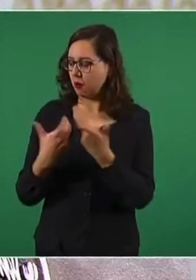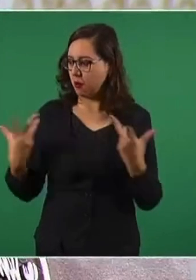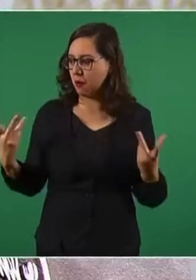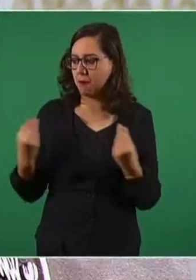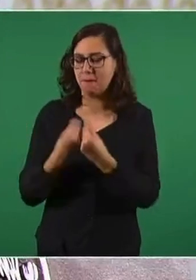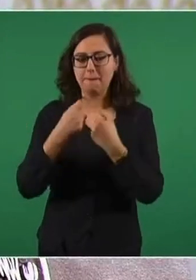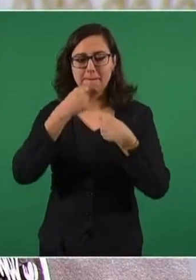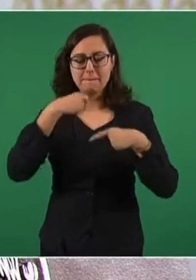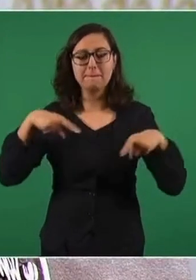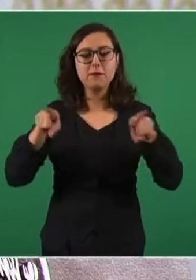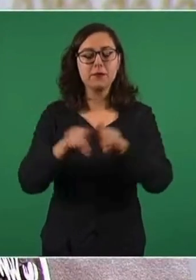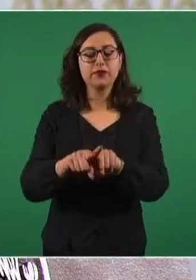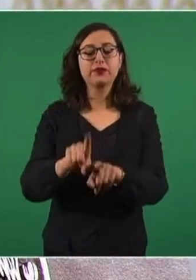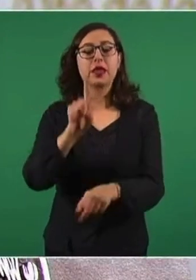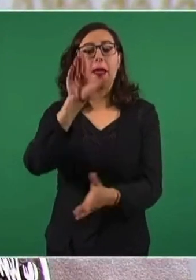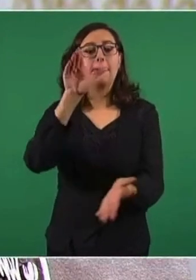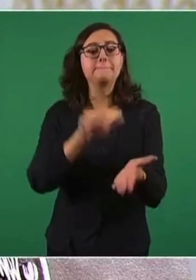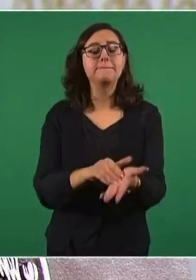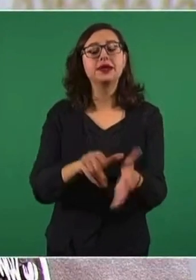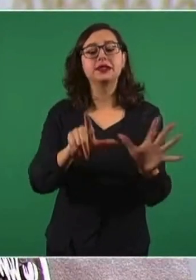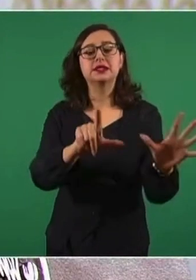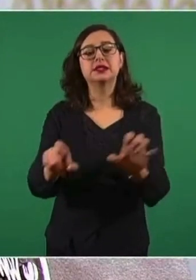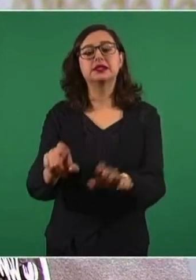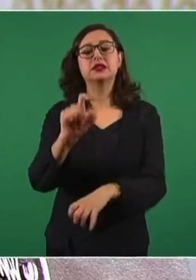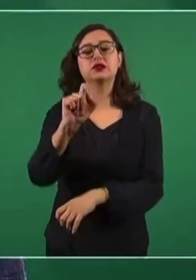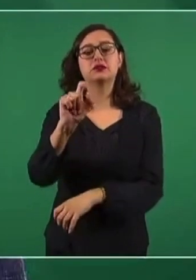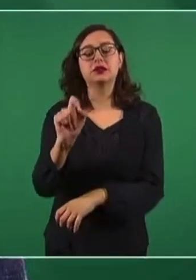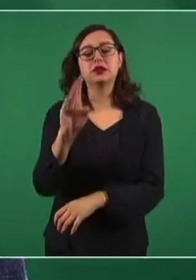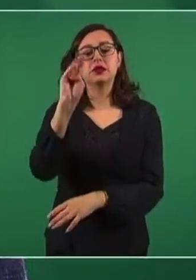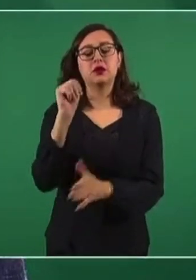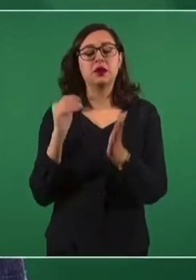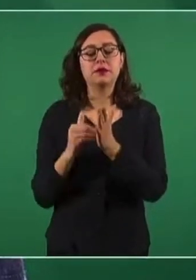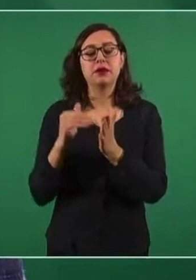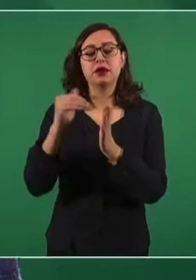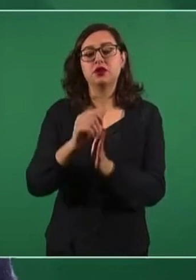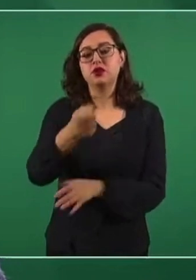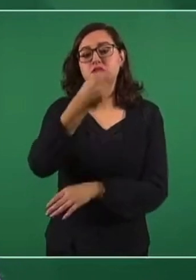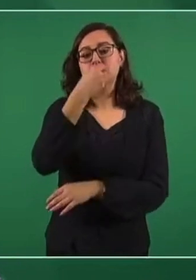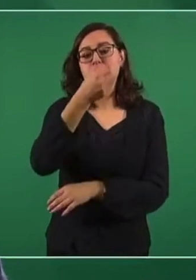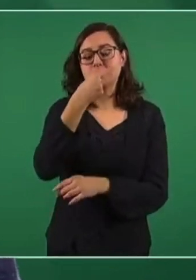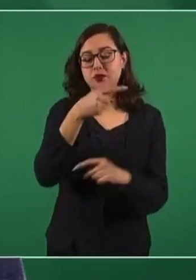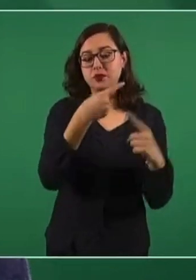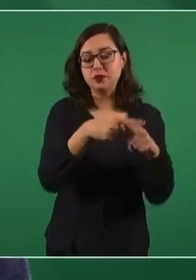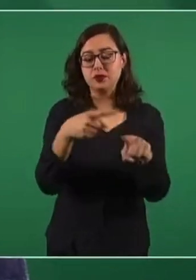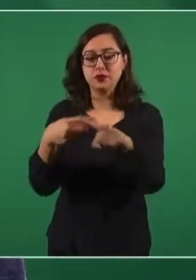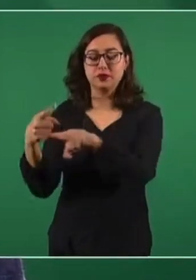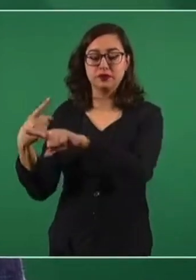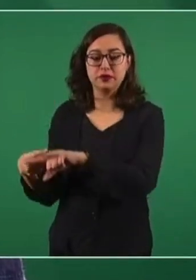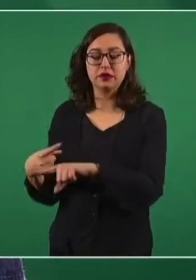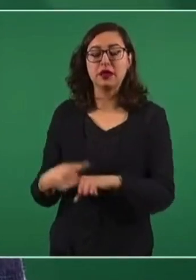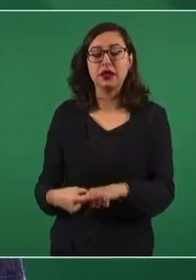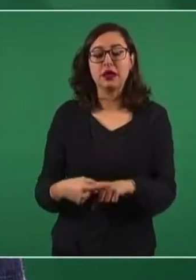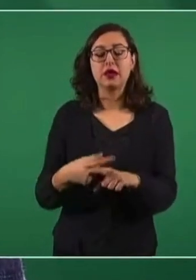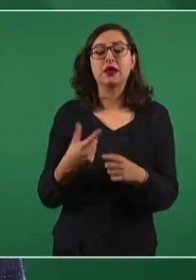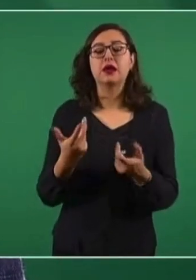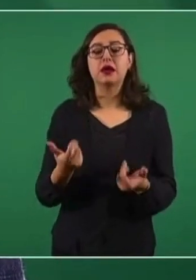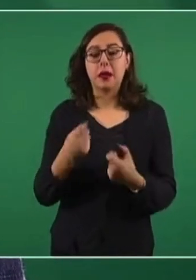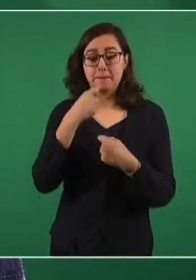mil 729 millones de piezas, entre 816 millones de